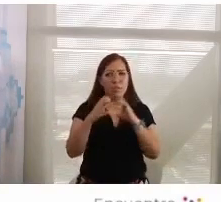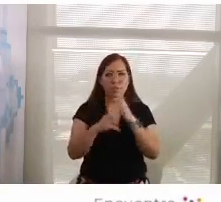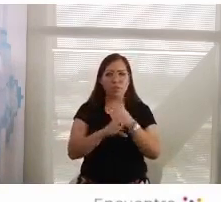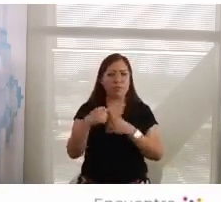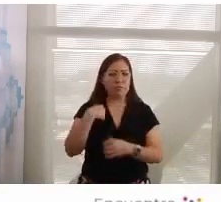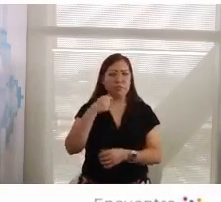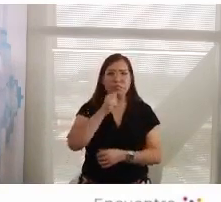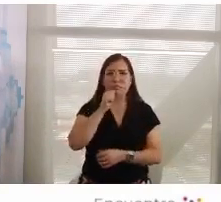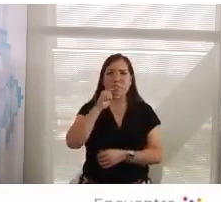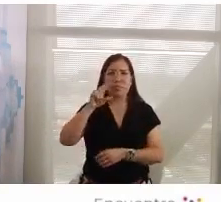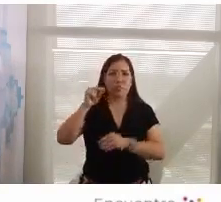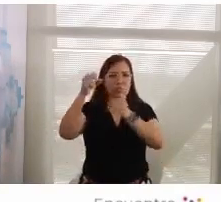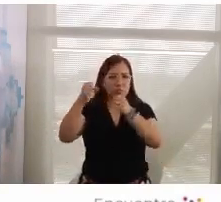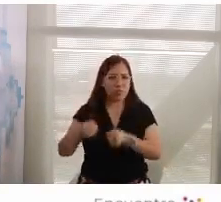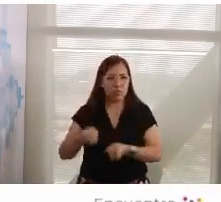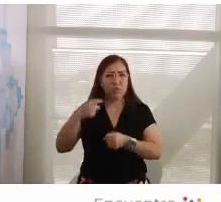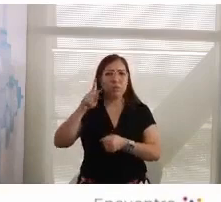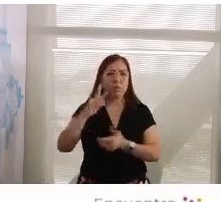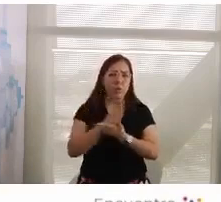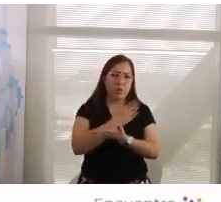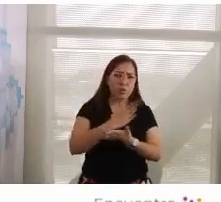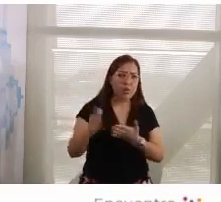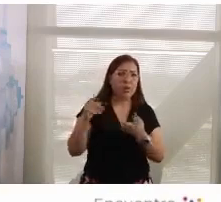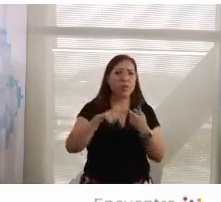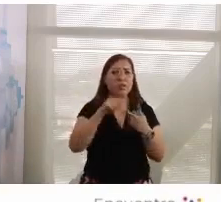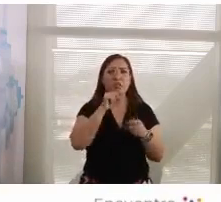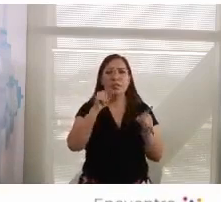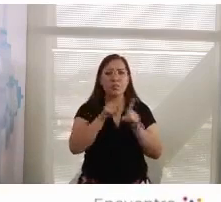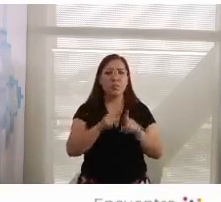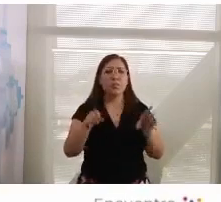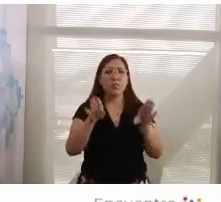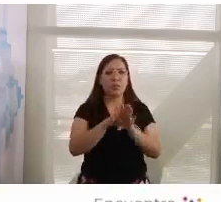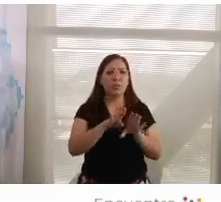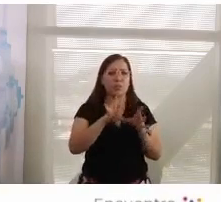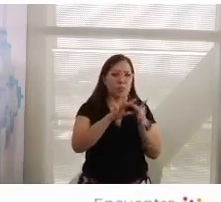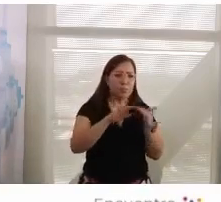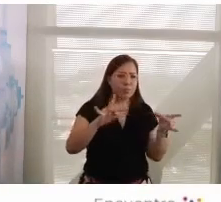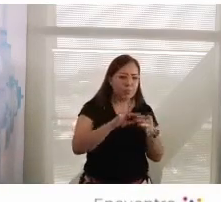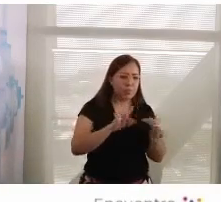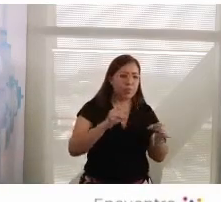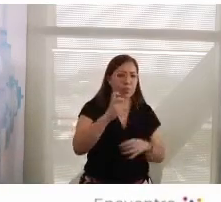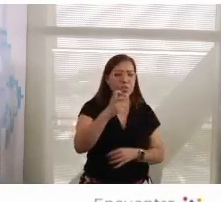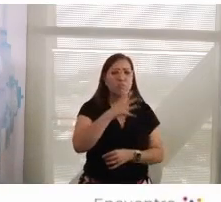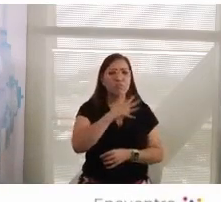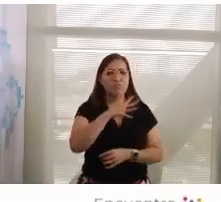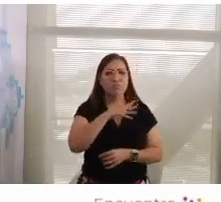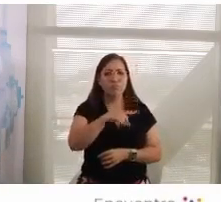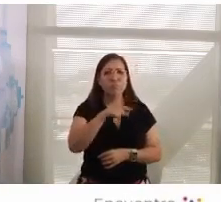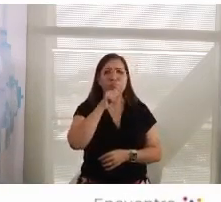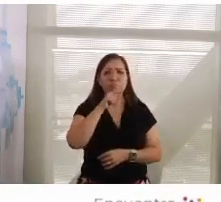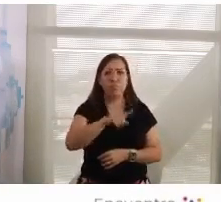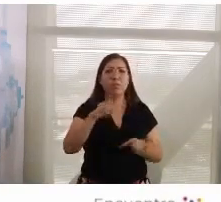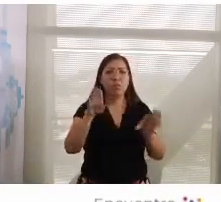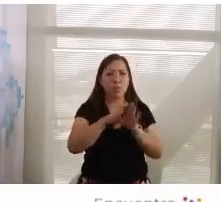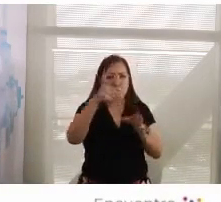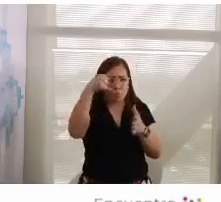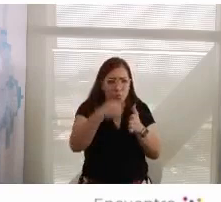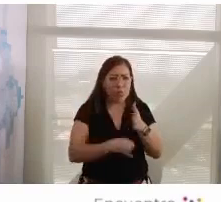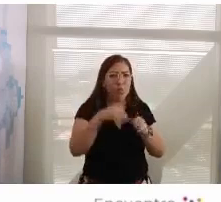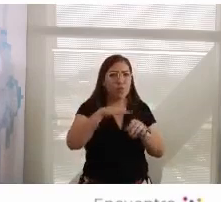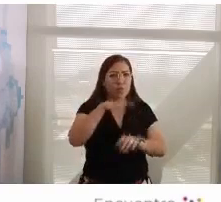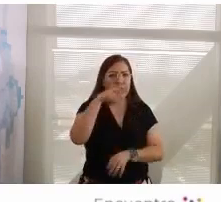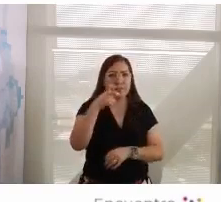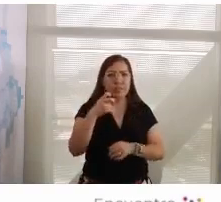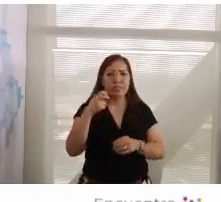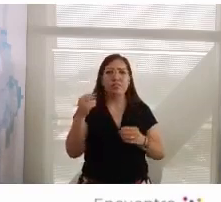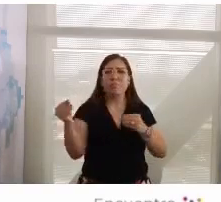todo. Y por otra parte, que al polemizar esto, necesitaríamos profundizar el debate,